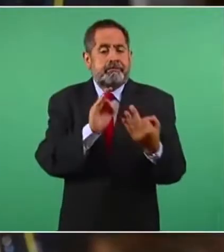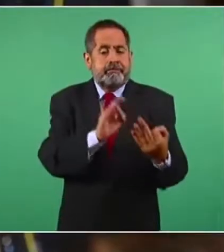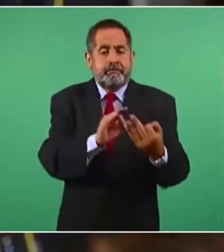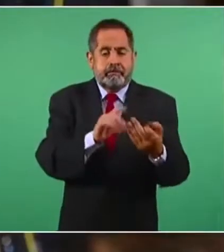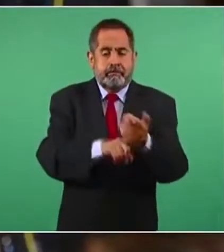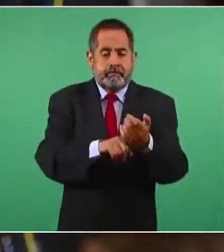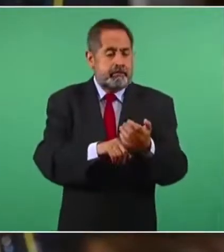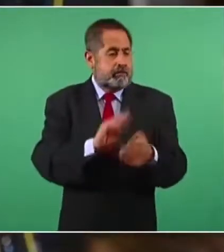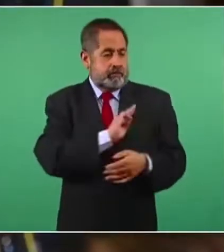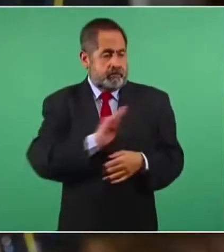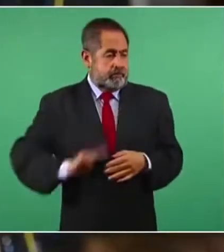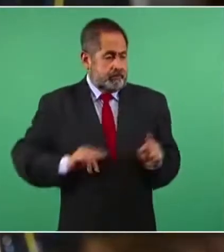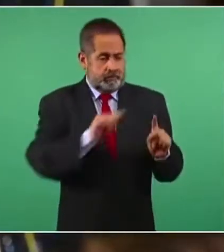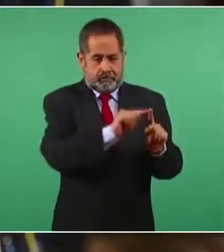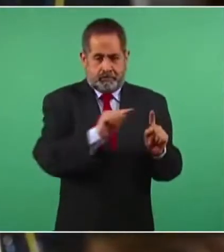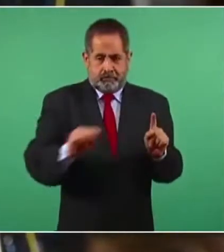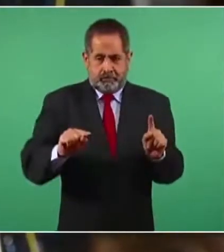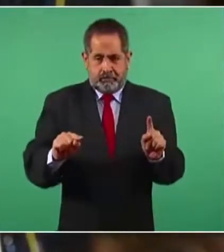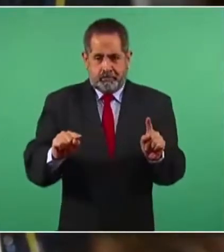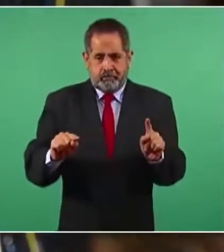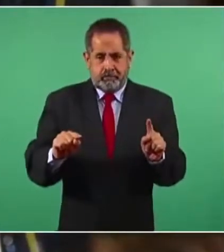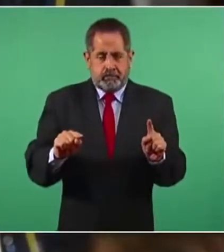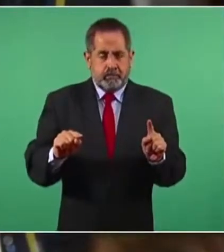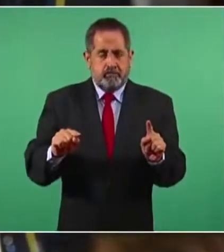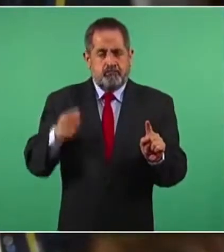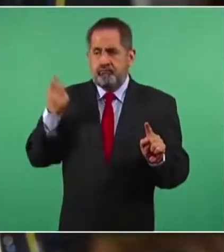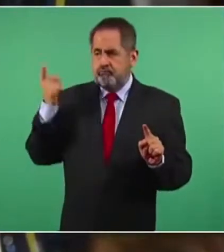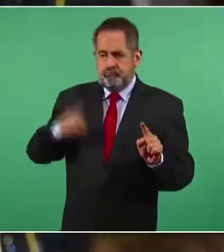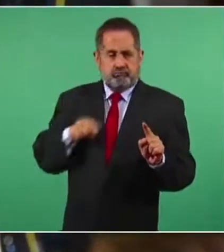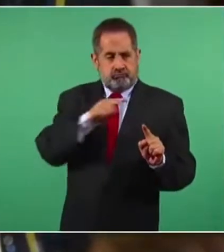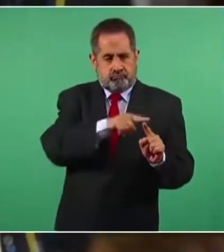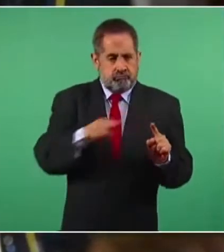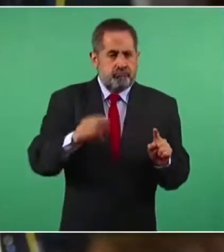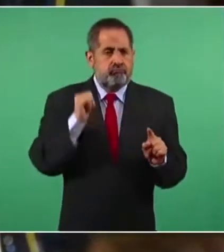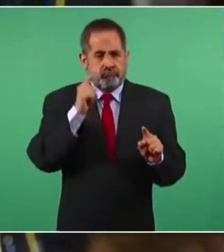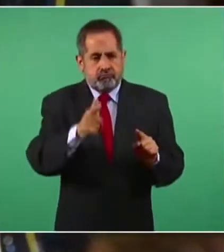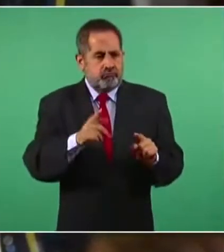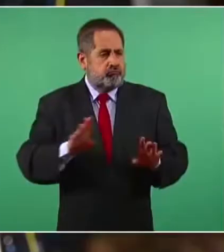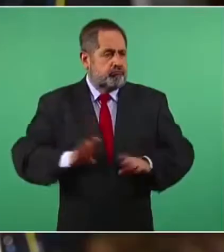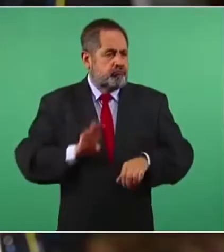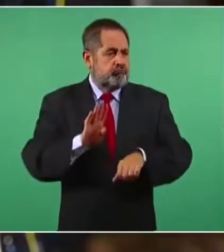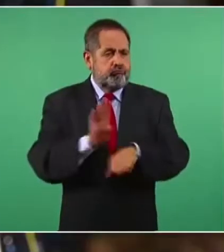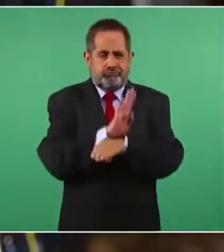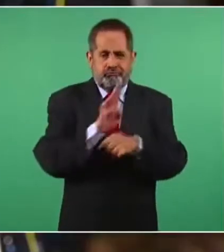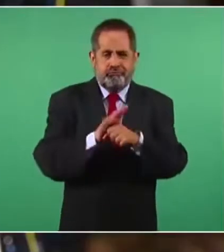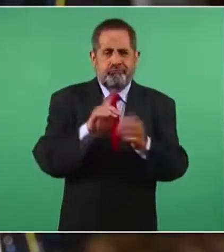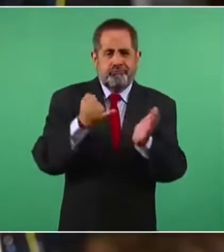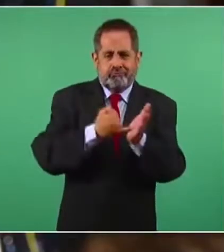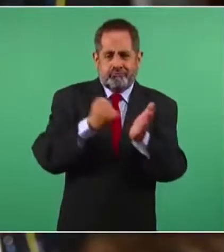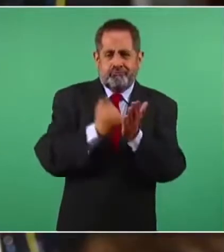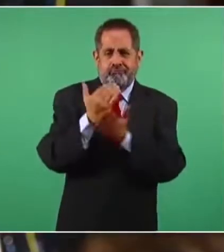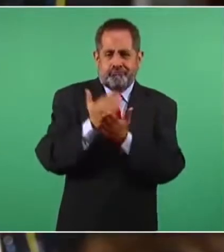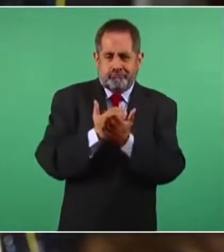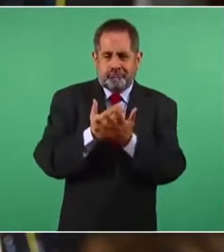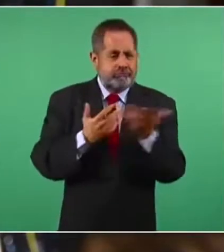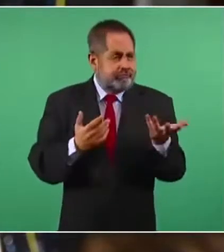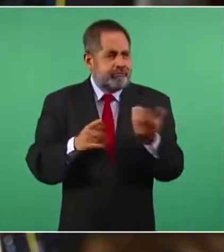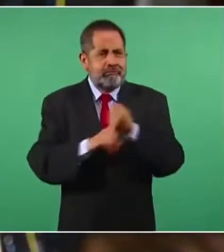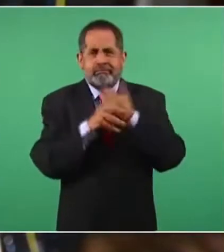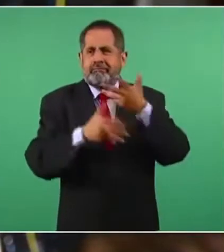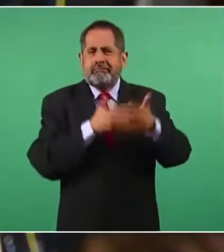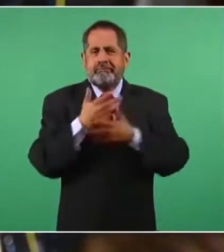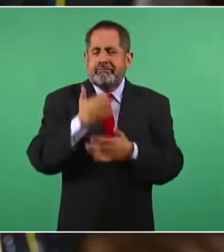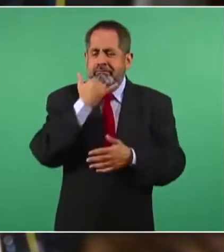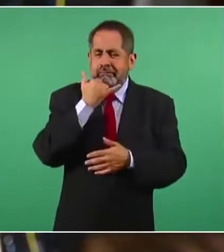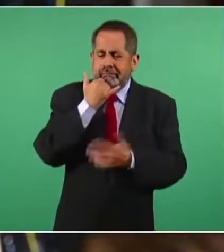de municipios que están pues dentro del decreto presidencial, donde tienen algunos beneficios fiscales, pues les ha afectado y lo que ellos externan